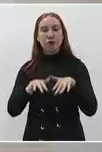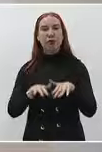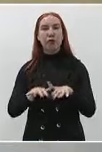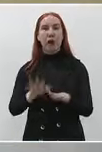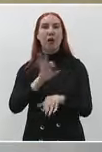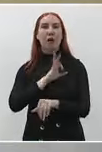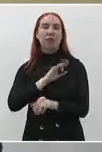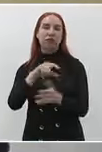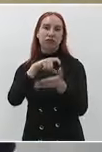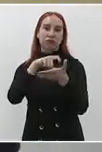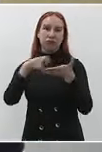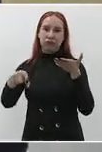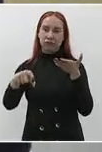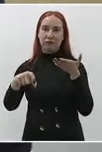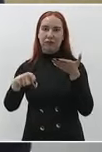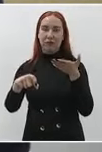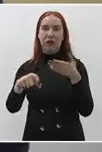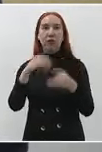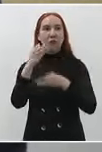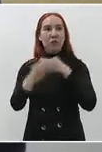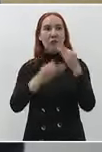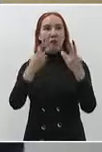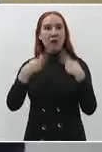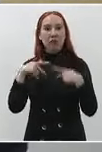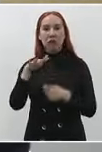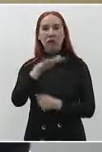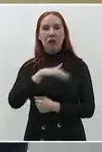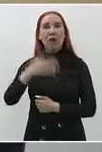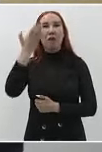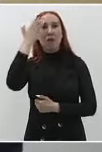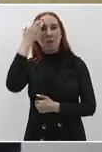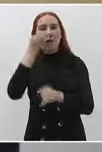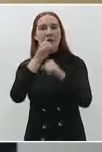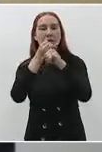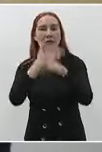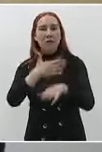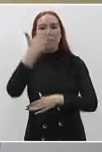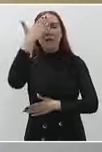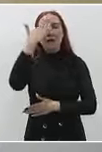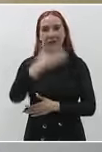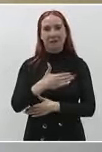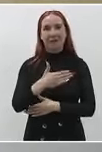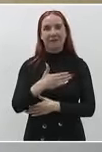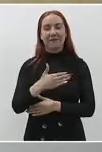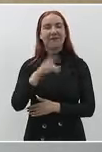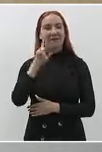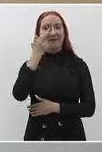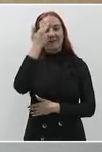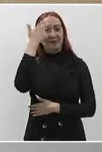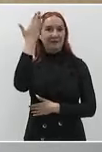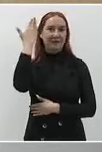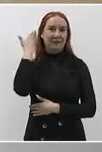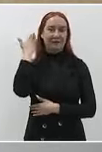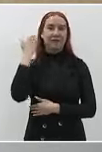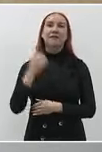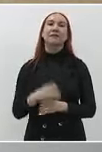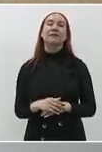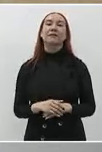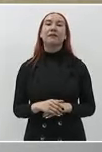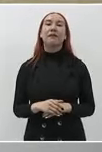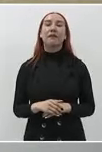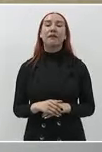con los flores Magón hay potosinos